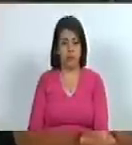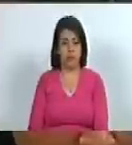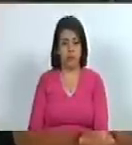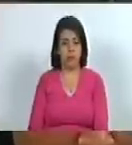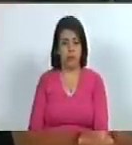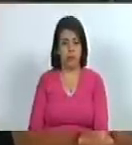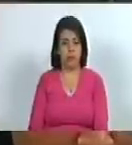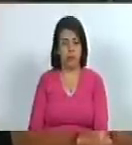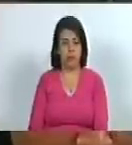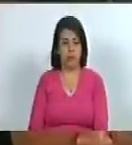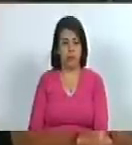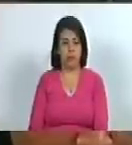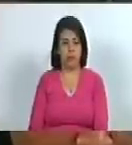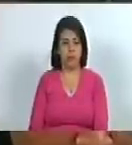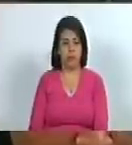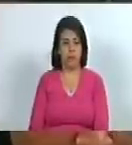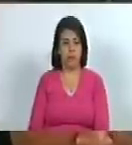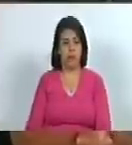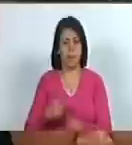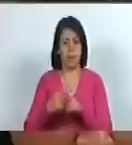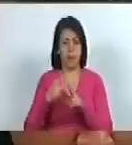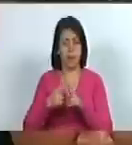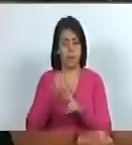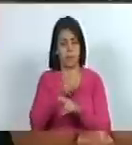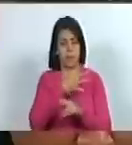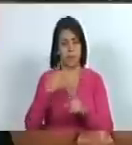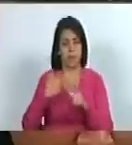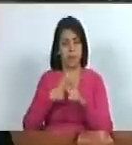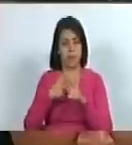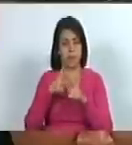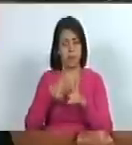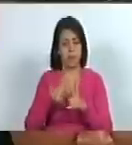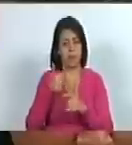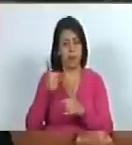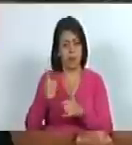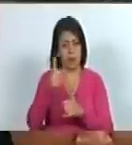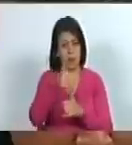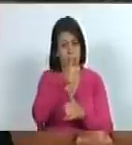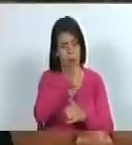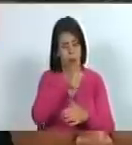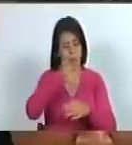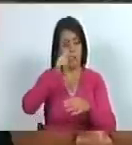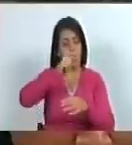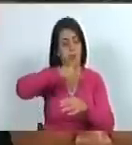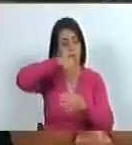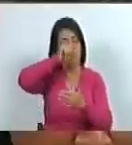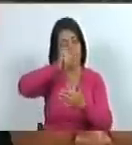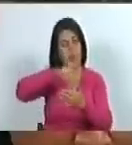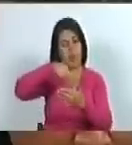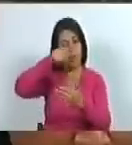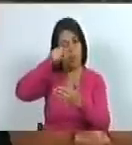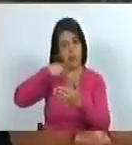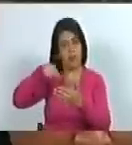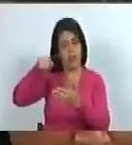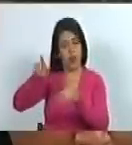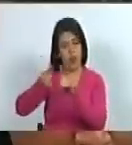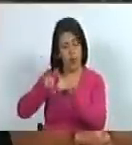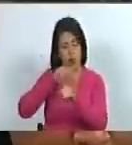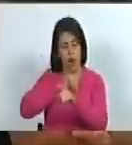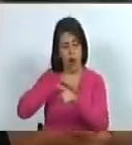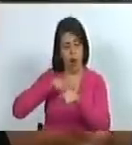el lienzo está en blanco y cada pincelada es un pedazo de alma